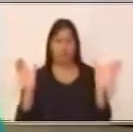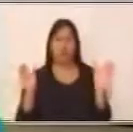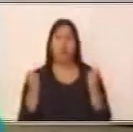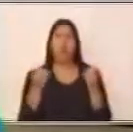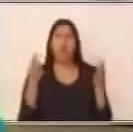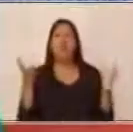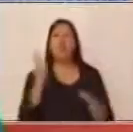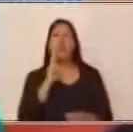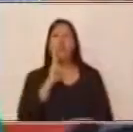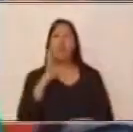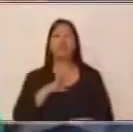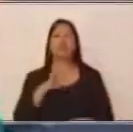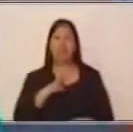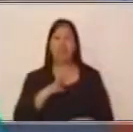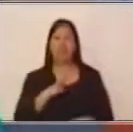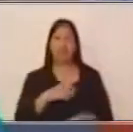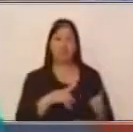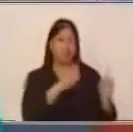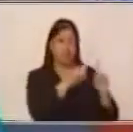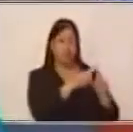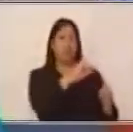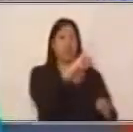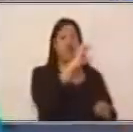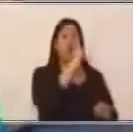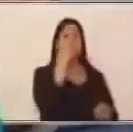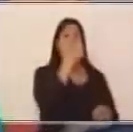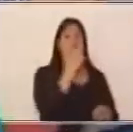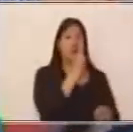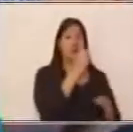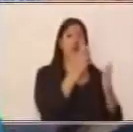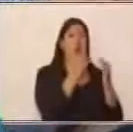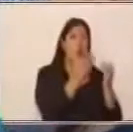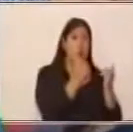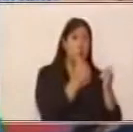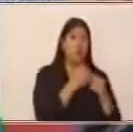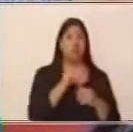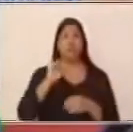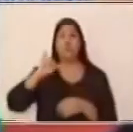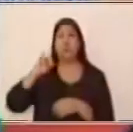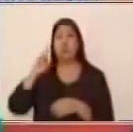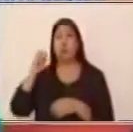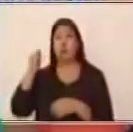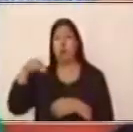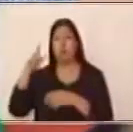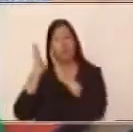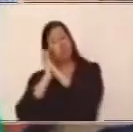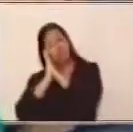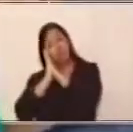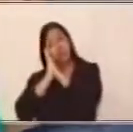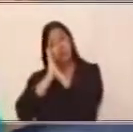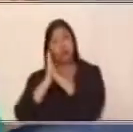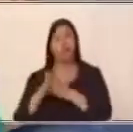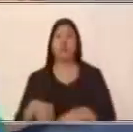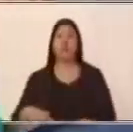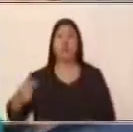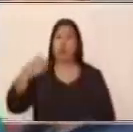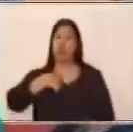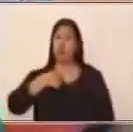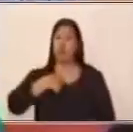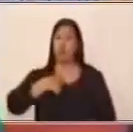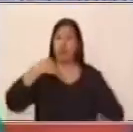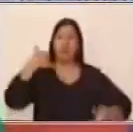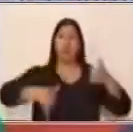José come, acá hay un verbo, Juan duerme, y yo estoy